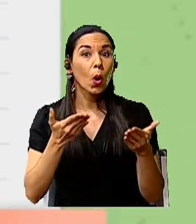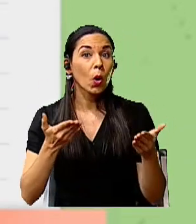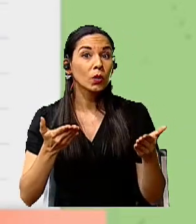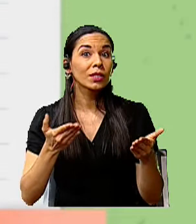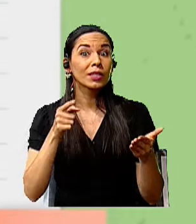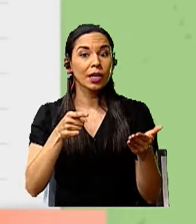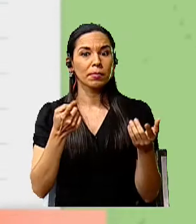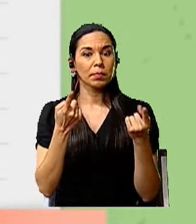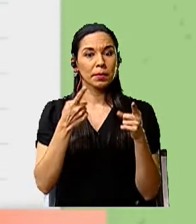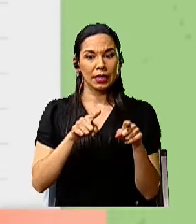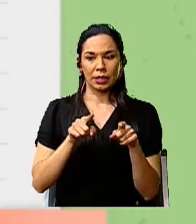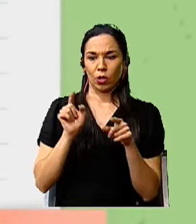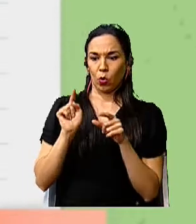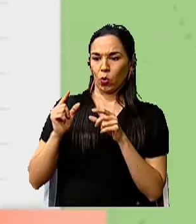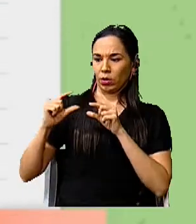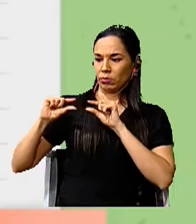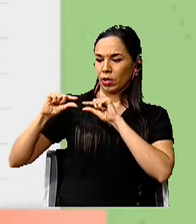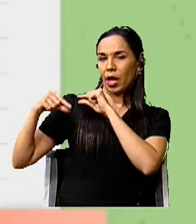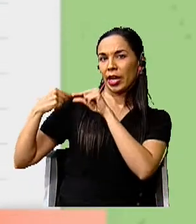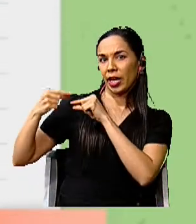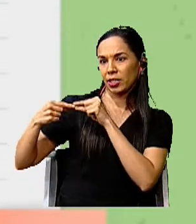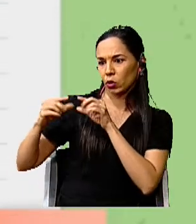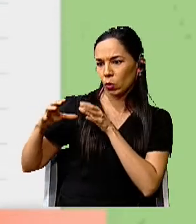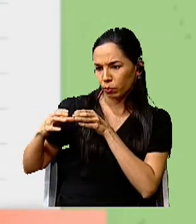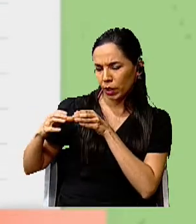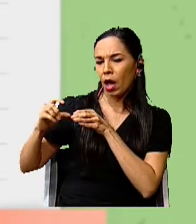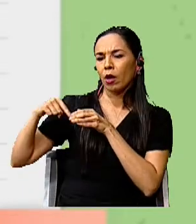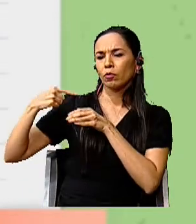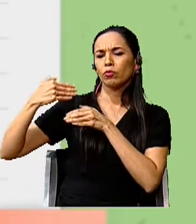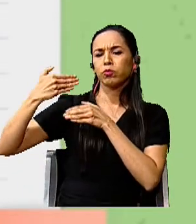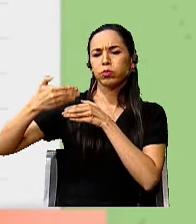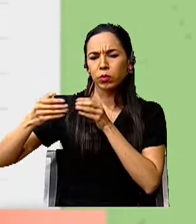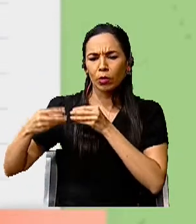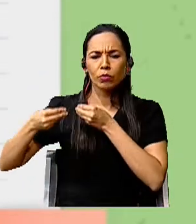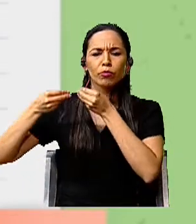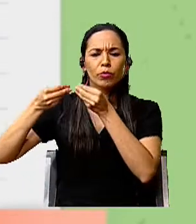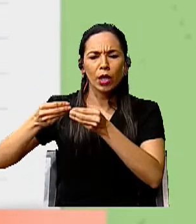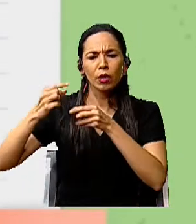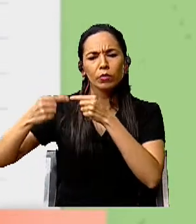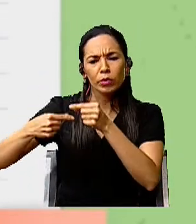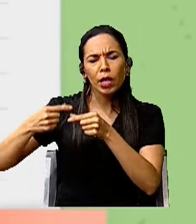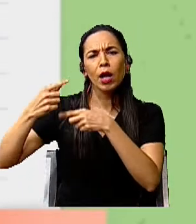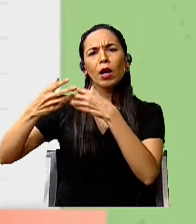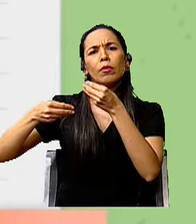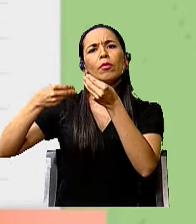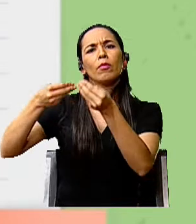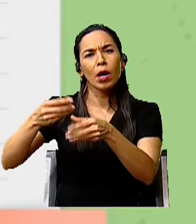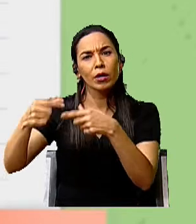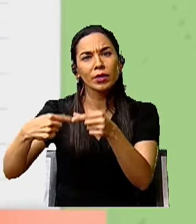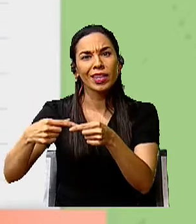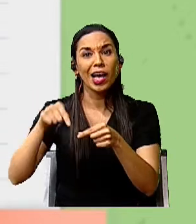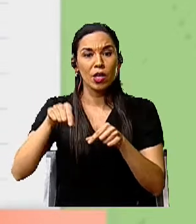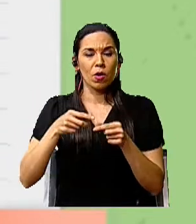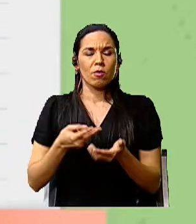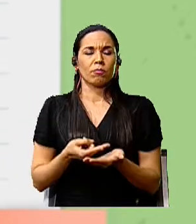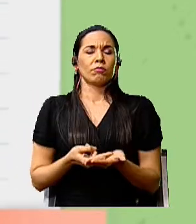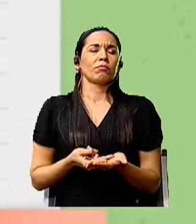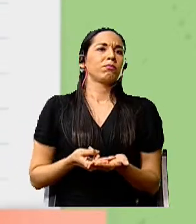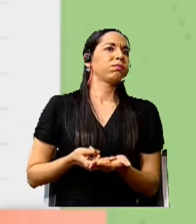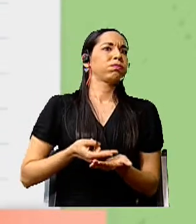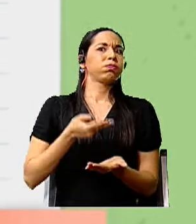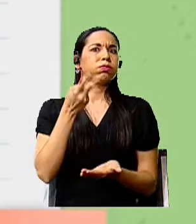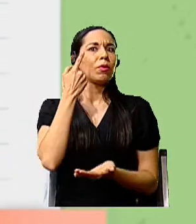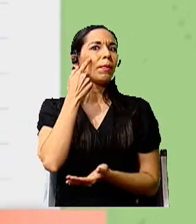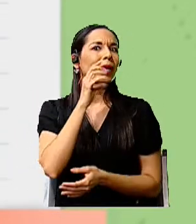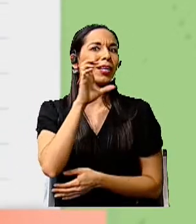pasan de generación en generación y tienen un valor para Costa Rica y el mundo entero. La herencia